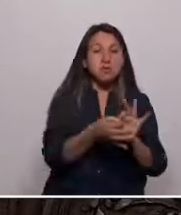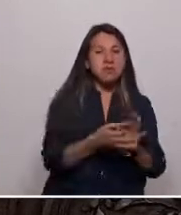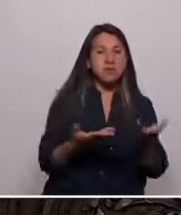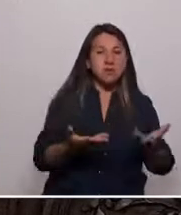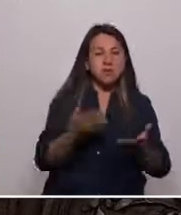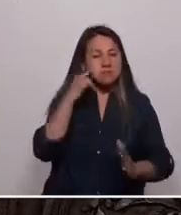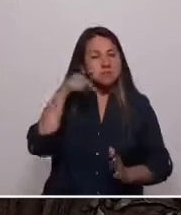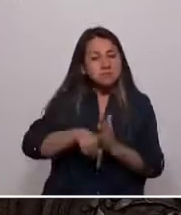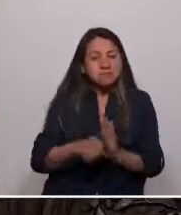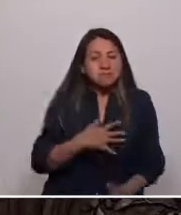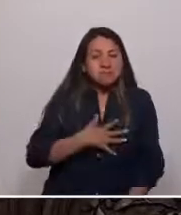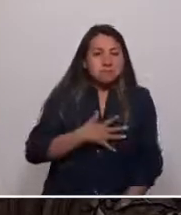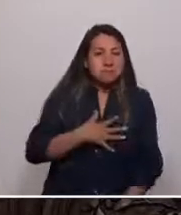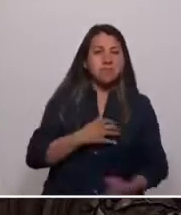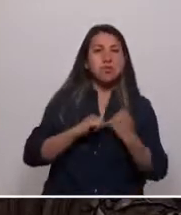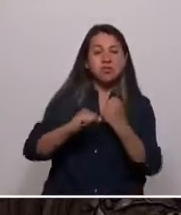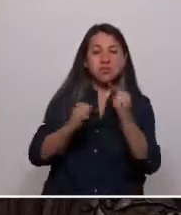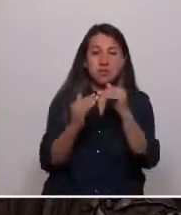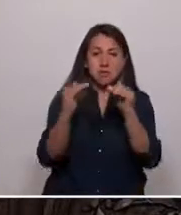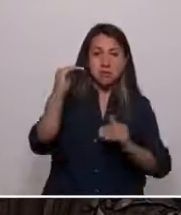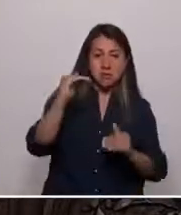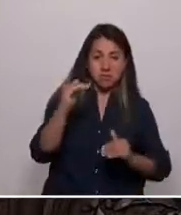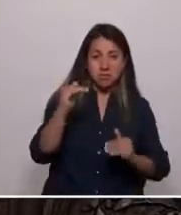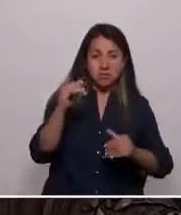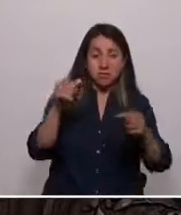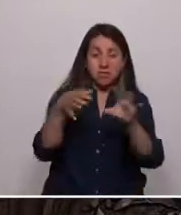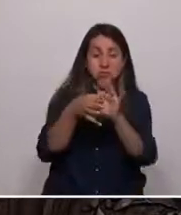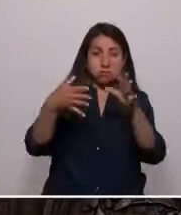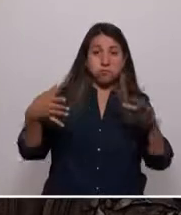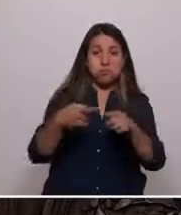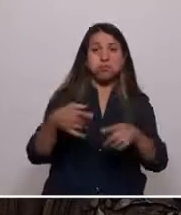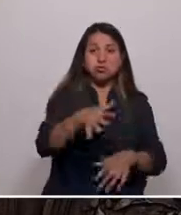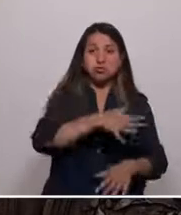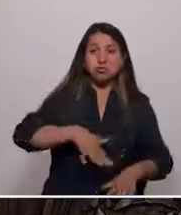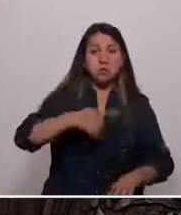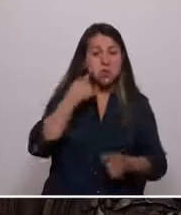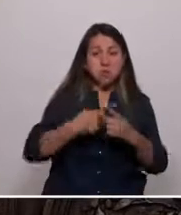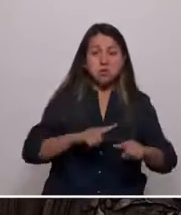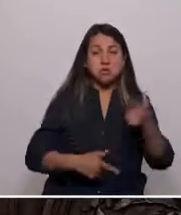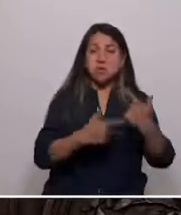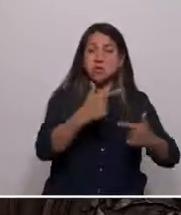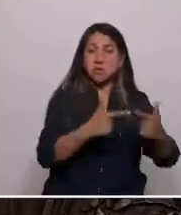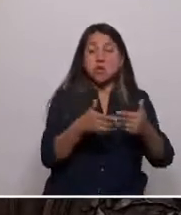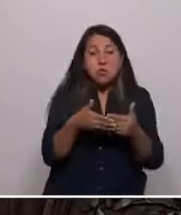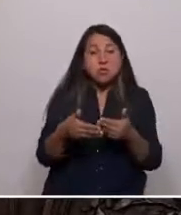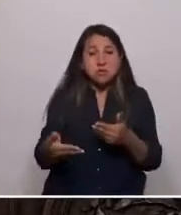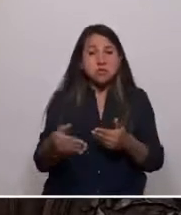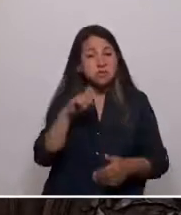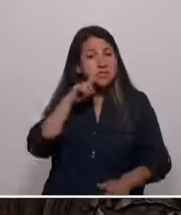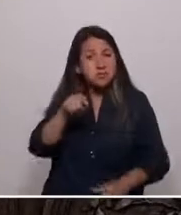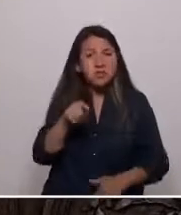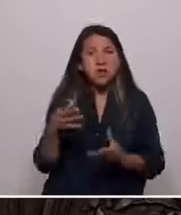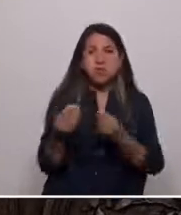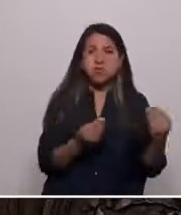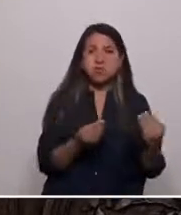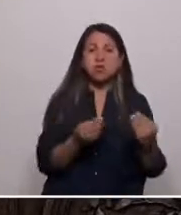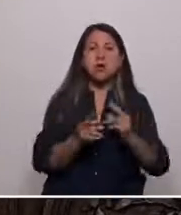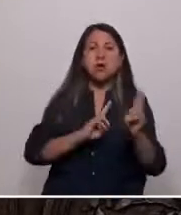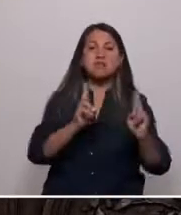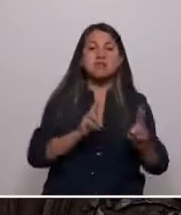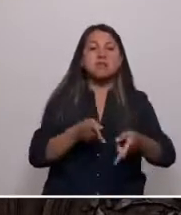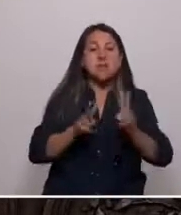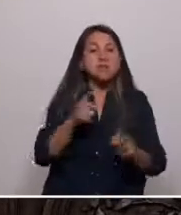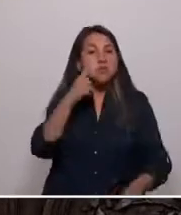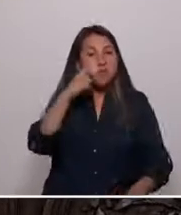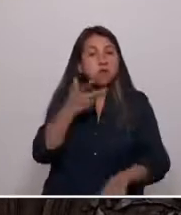profundo contra la desigualdad y la desconexión social de la política. Un proceso que significó cientos de violaciones de derechos humanos